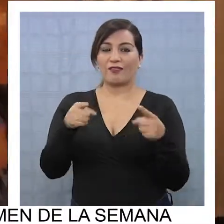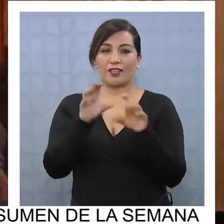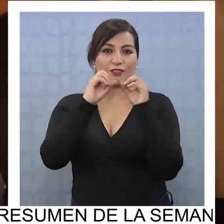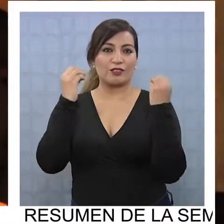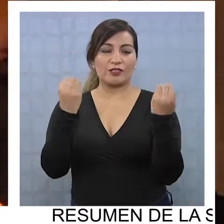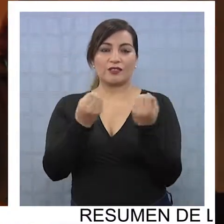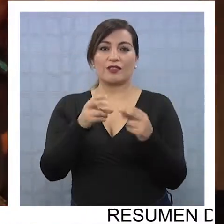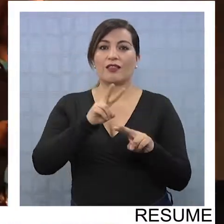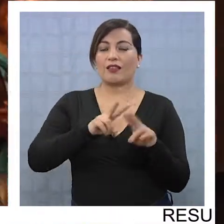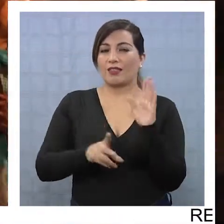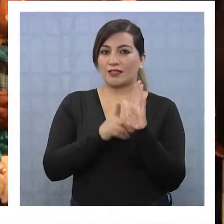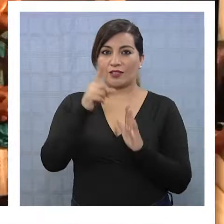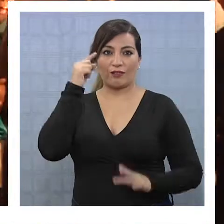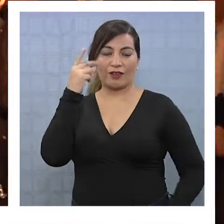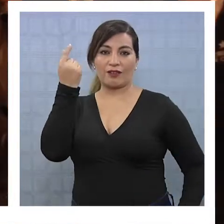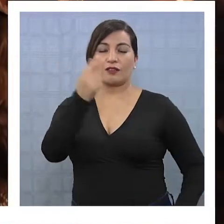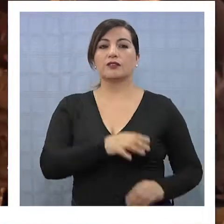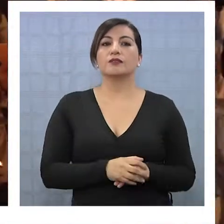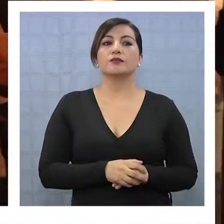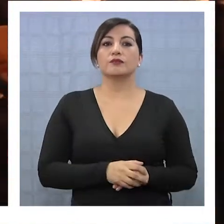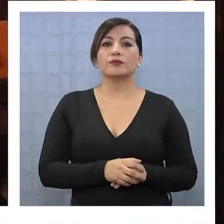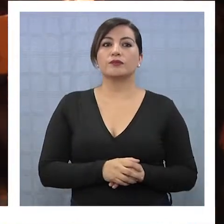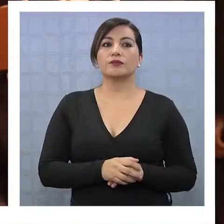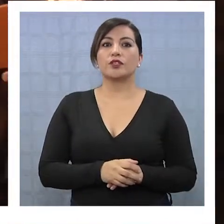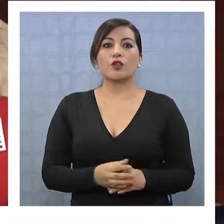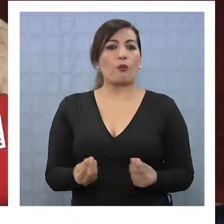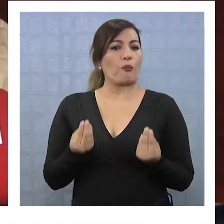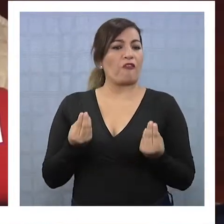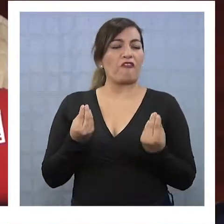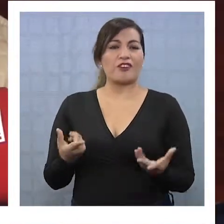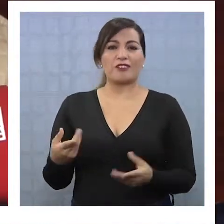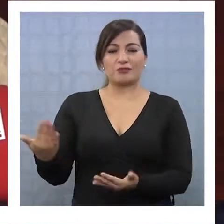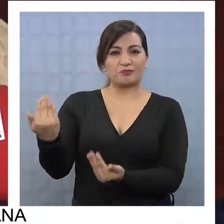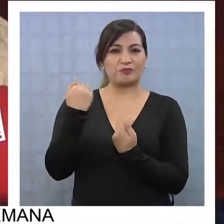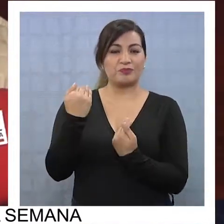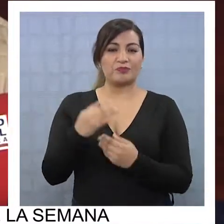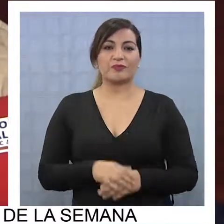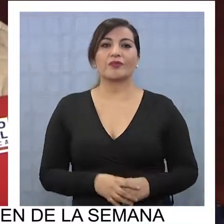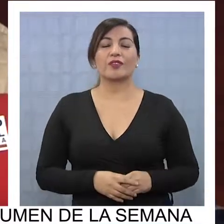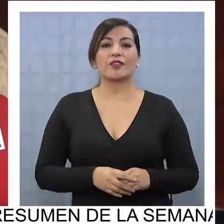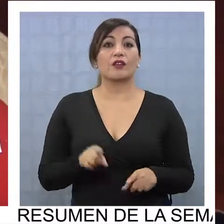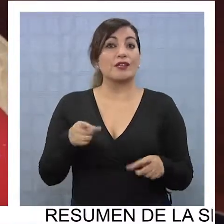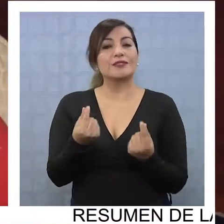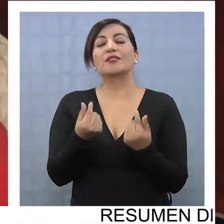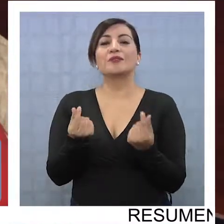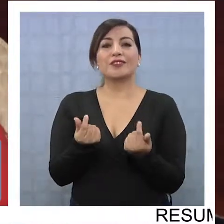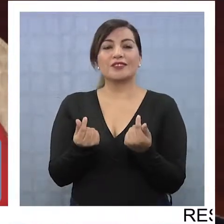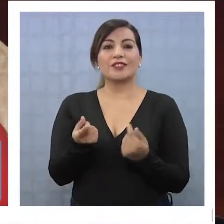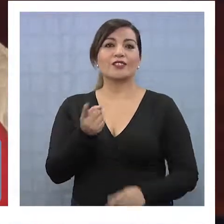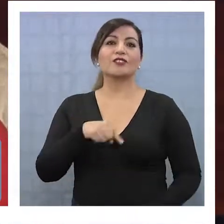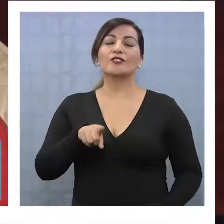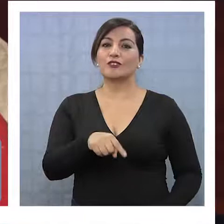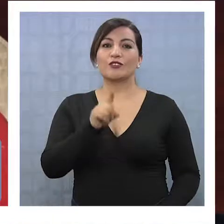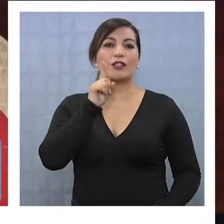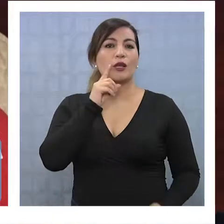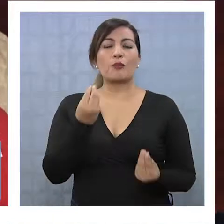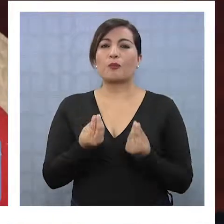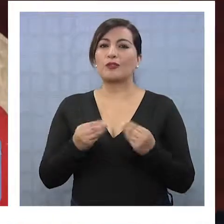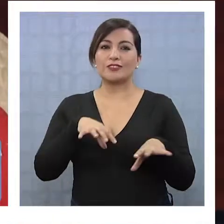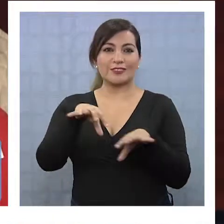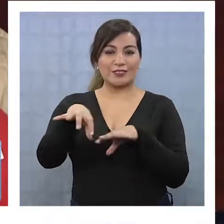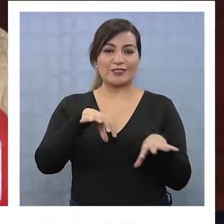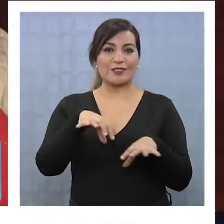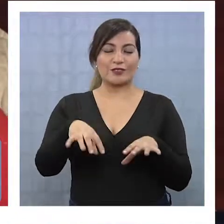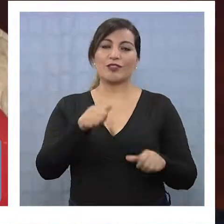organizaciones a desarrollar sus iniciativas. Los vienen al callo, como digo, muy bien, porque con esa platita vamos a